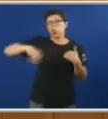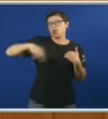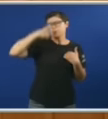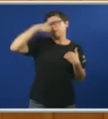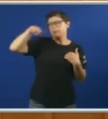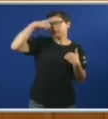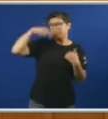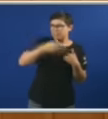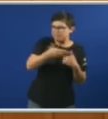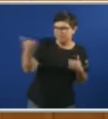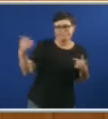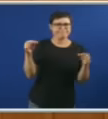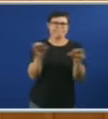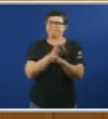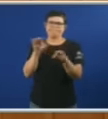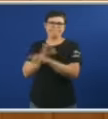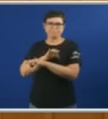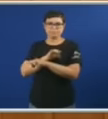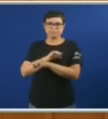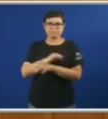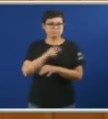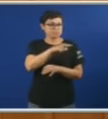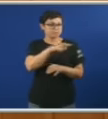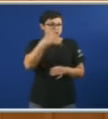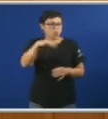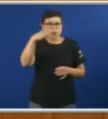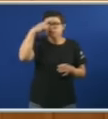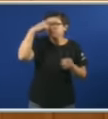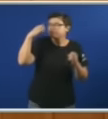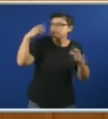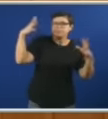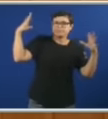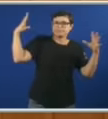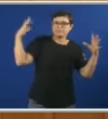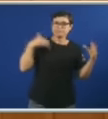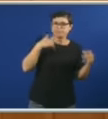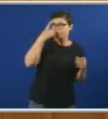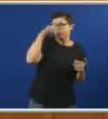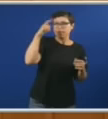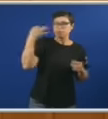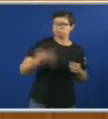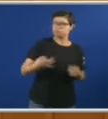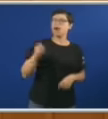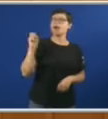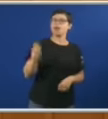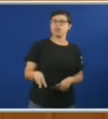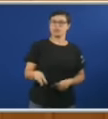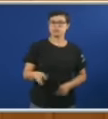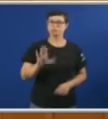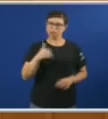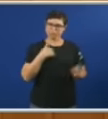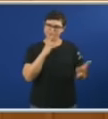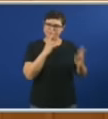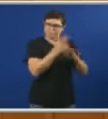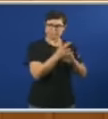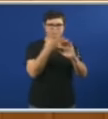Efectivamente Que é o único iluminado Que é capaz De ter a verdade E a razón Pero eu quero lerlle Uns datos